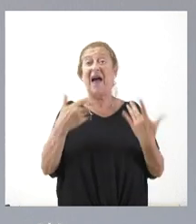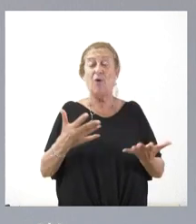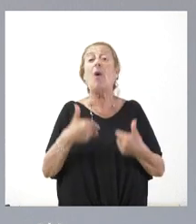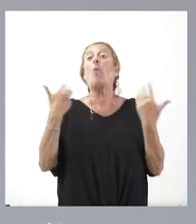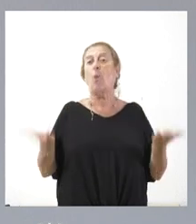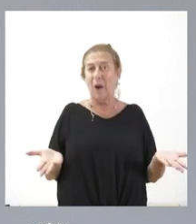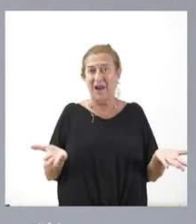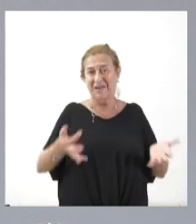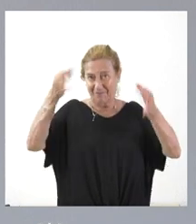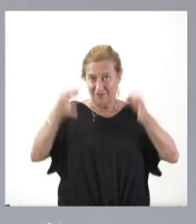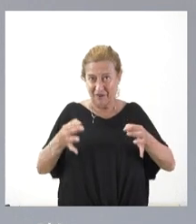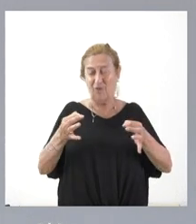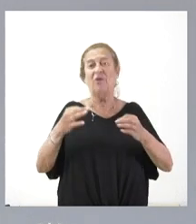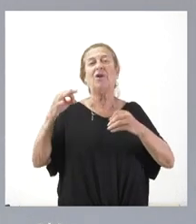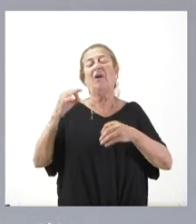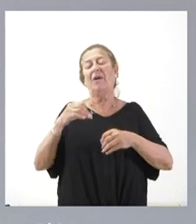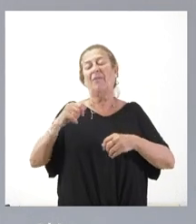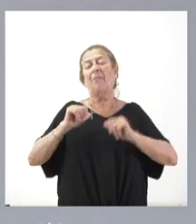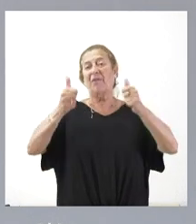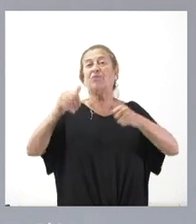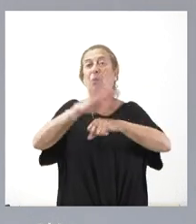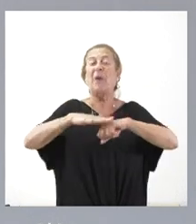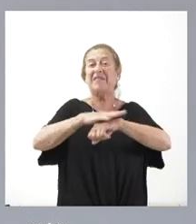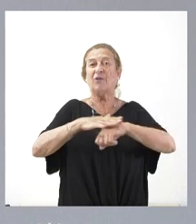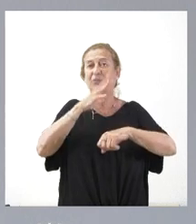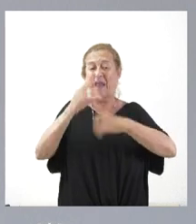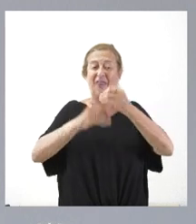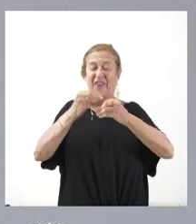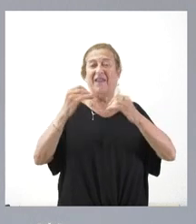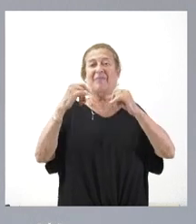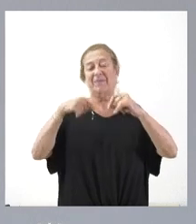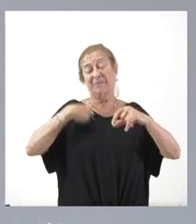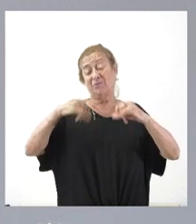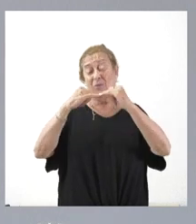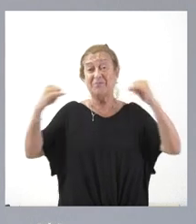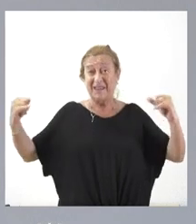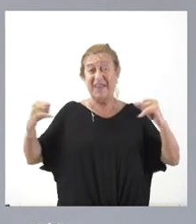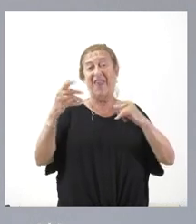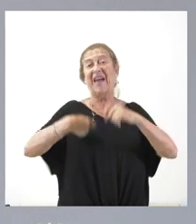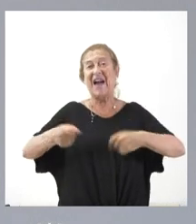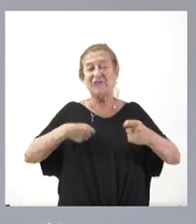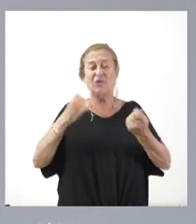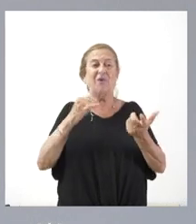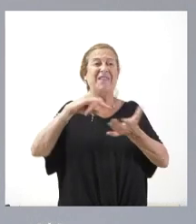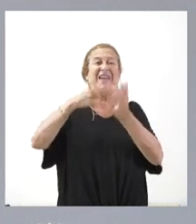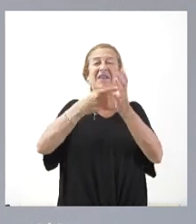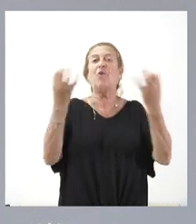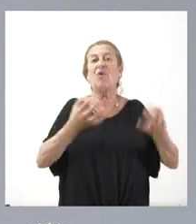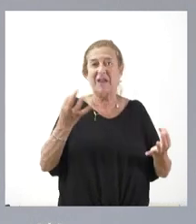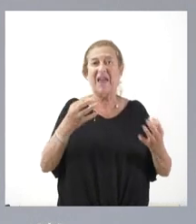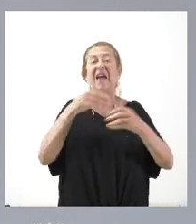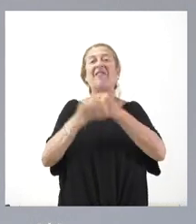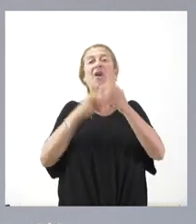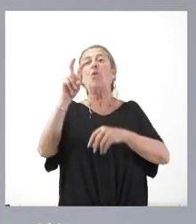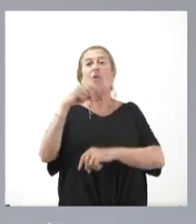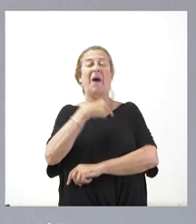exactamente los principios básicos de aplicación de esta regla de gasto y cuáles son las variables técnicas para la misma. La Constitución de la nueva